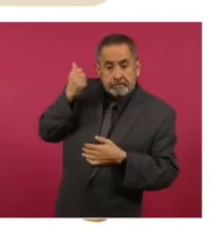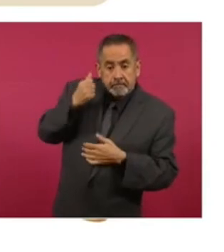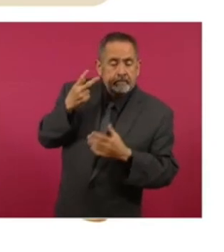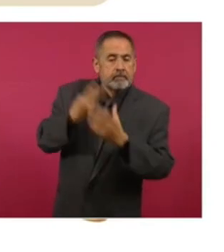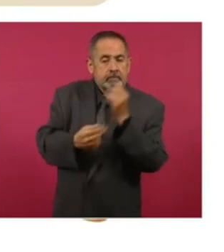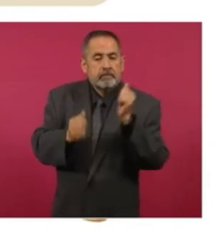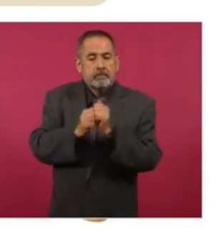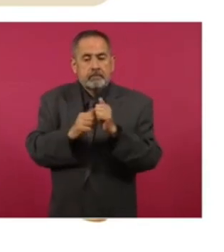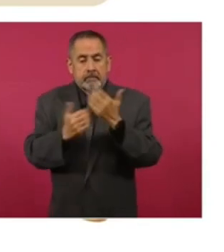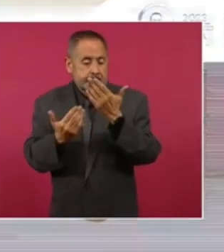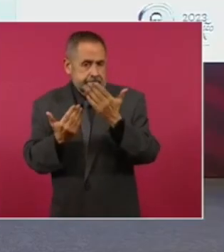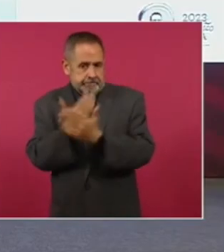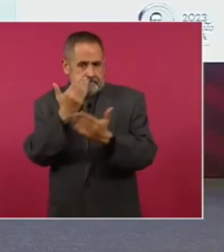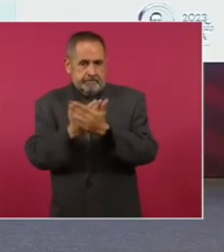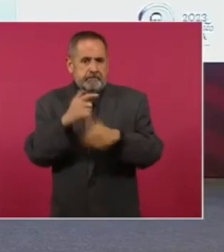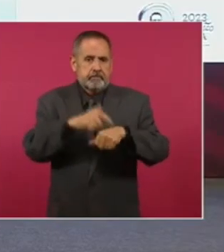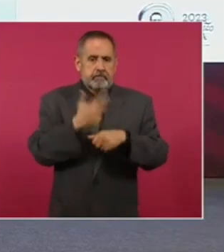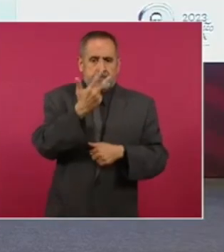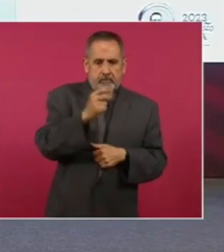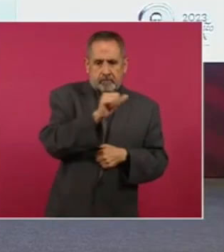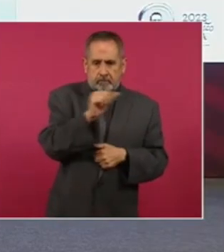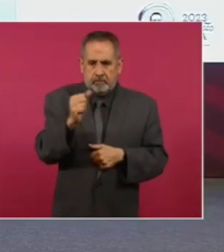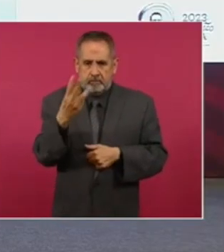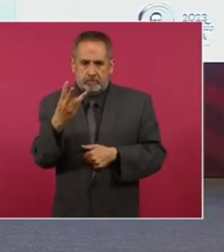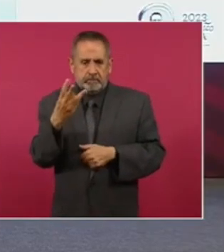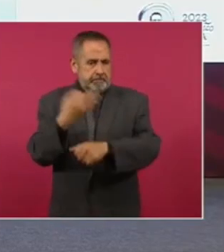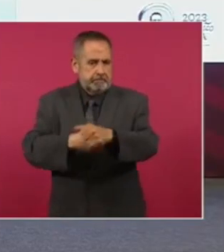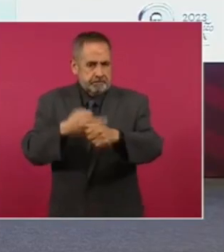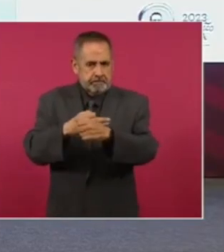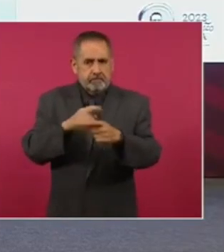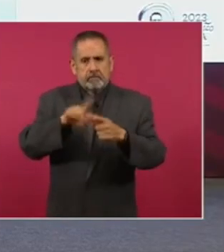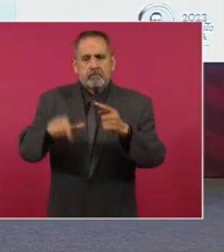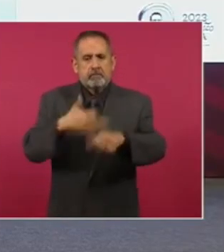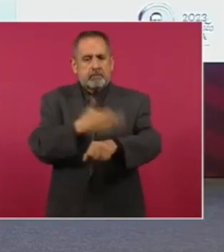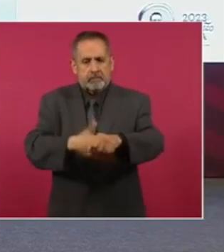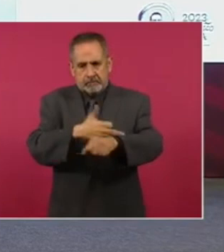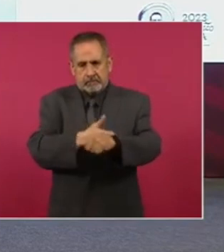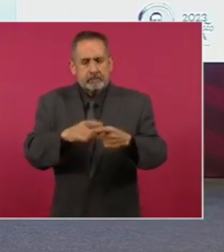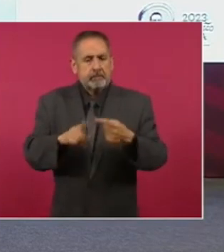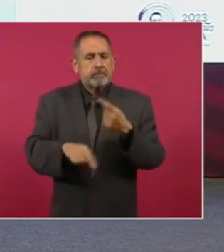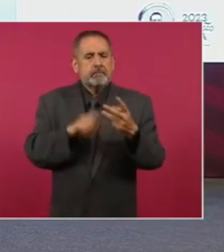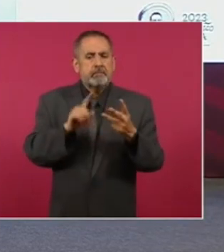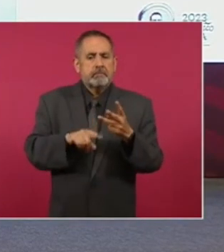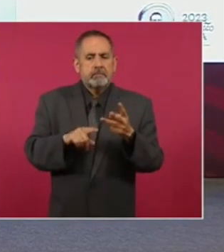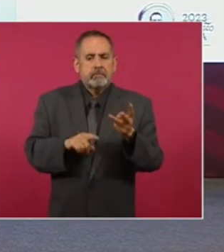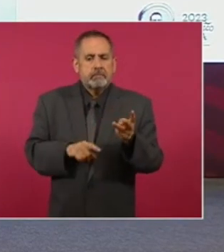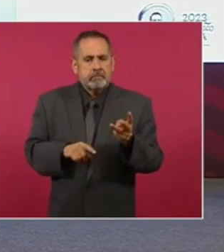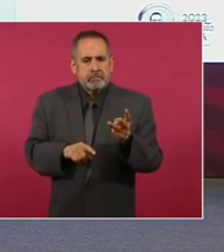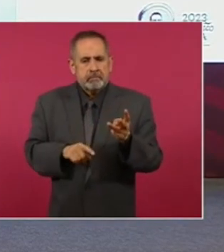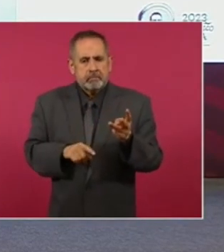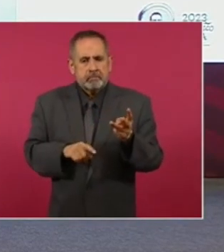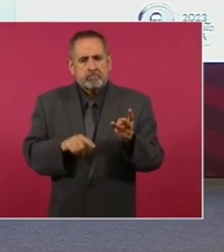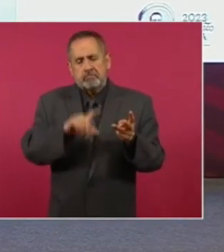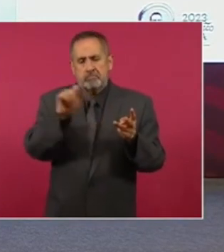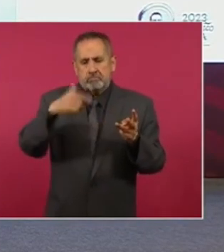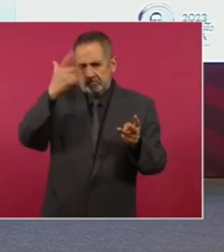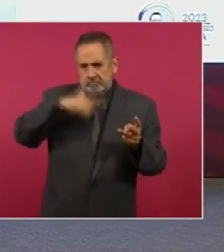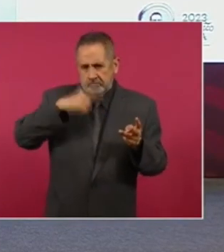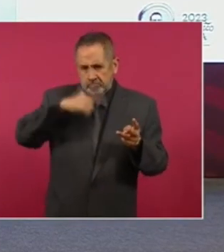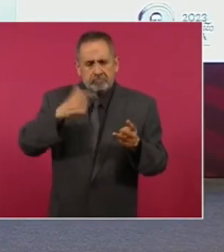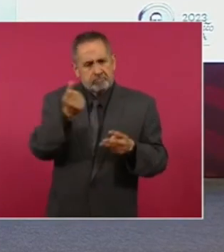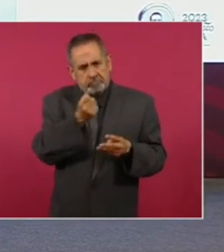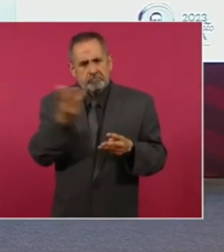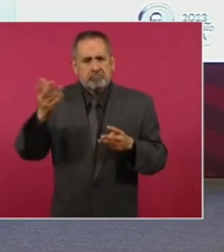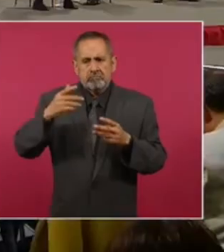matutino, digamos de las 8 de la mañana a las 3 de la tarde en el vespertino y también en turno nocturno para